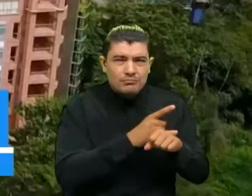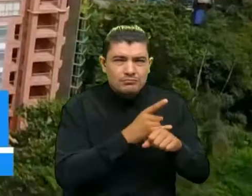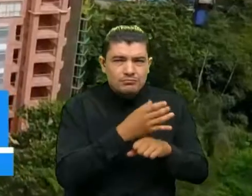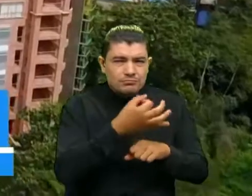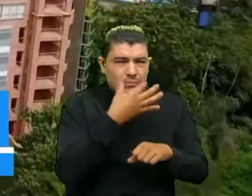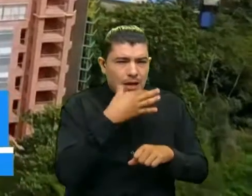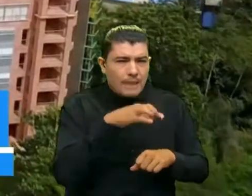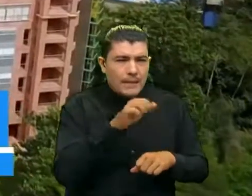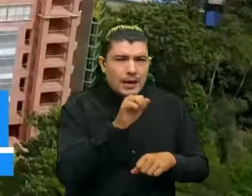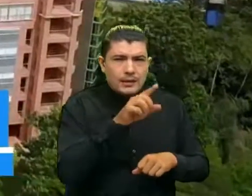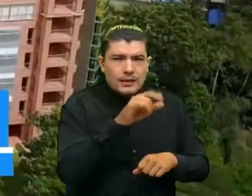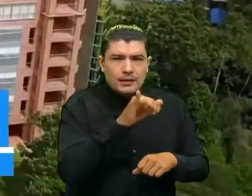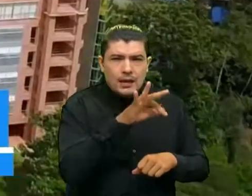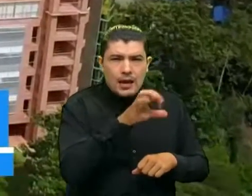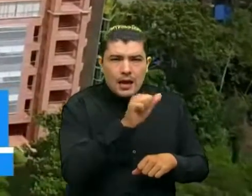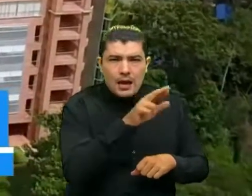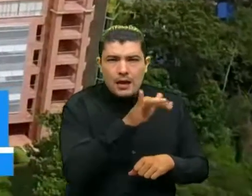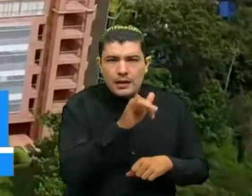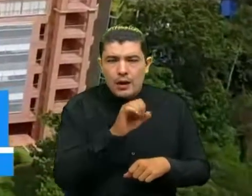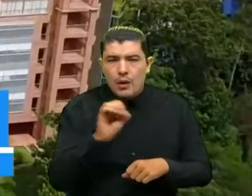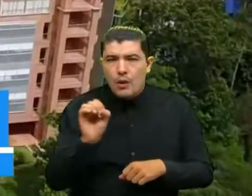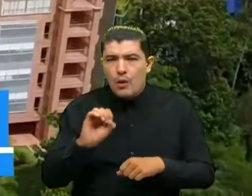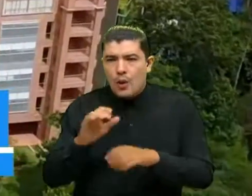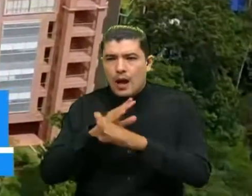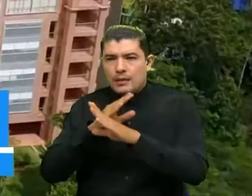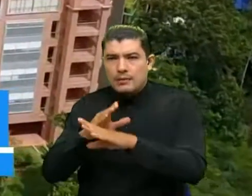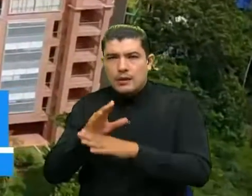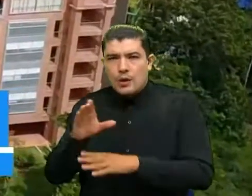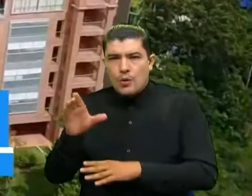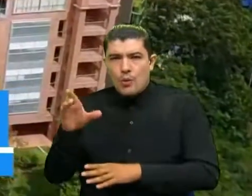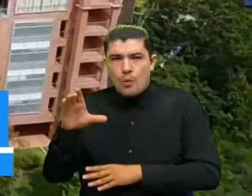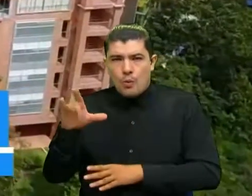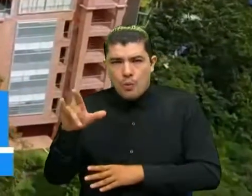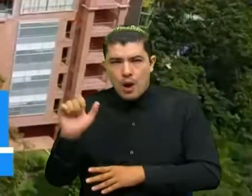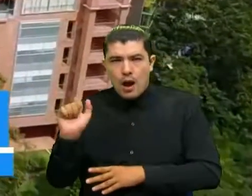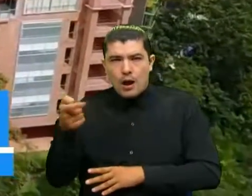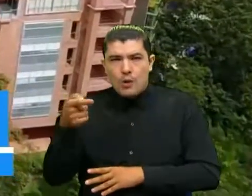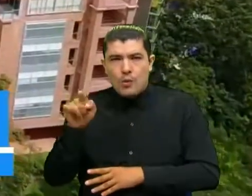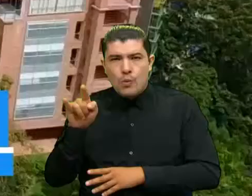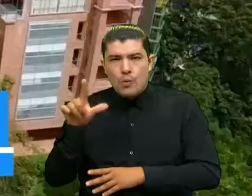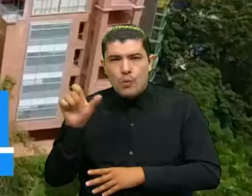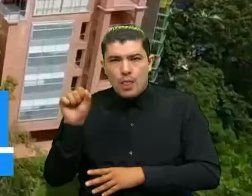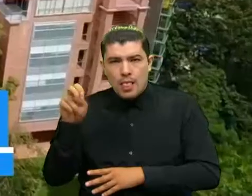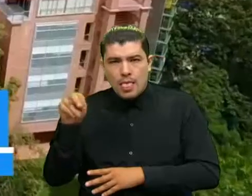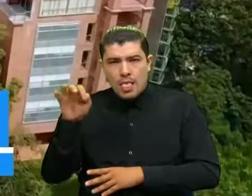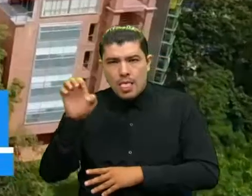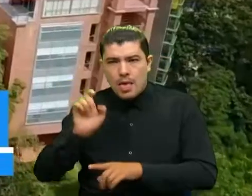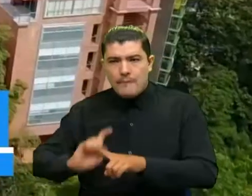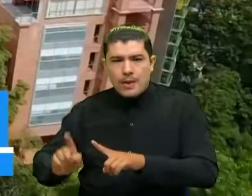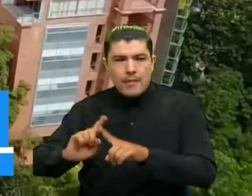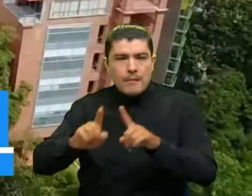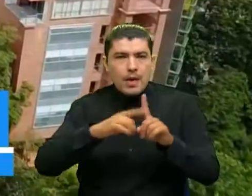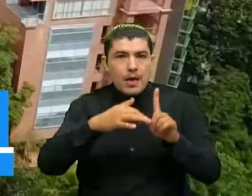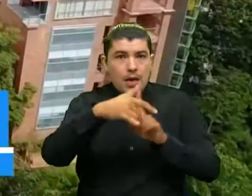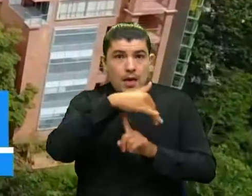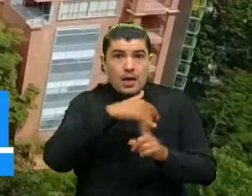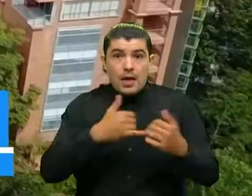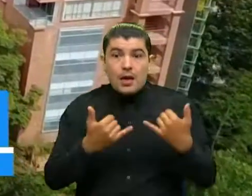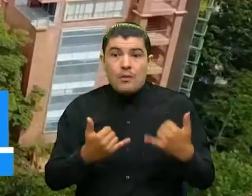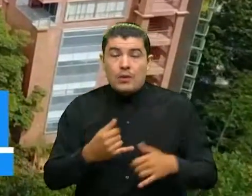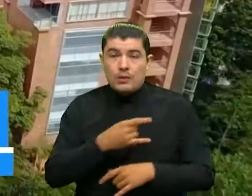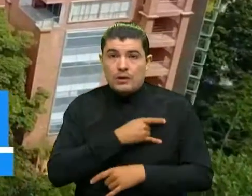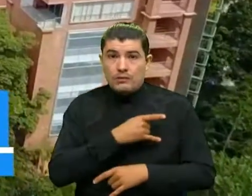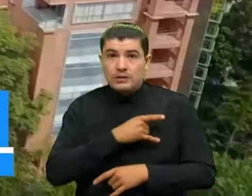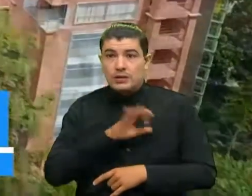de colchicina medicamentos con otras indicaciones nos ha permitido de alguna manera como universidad como